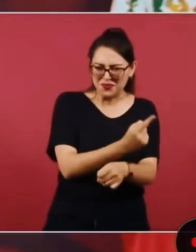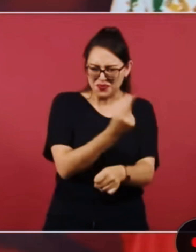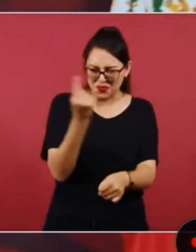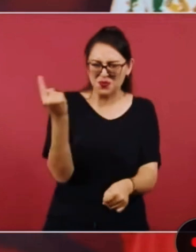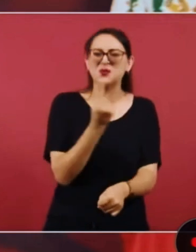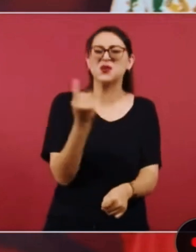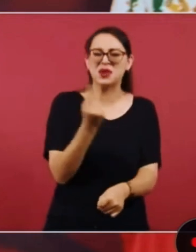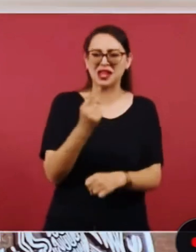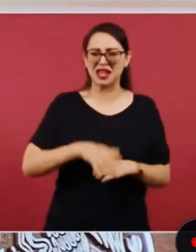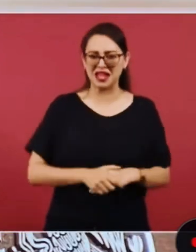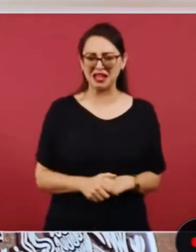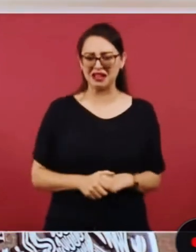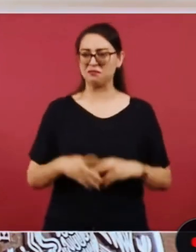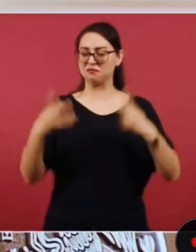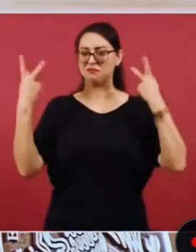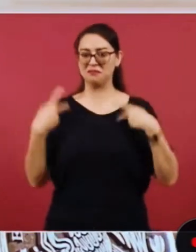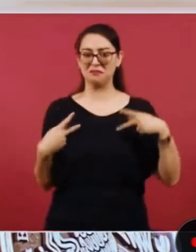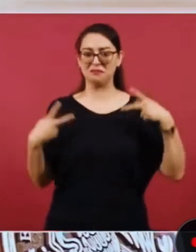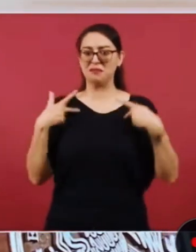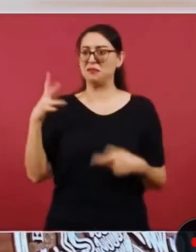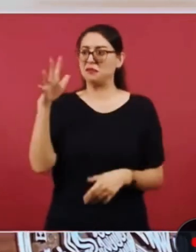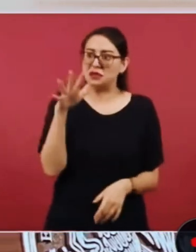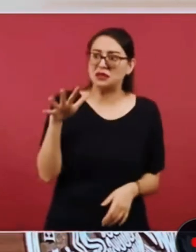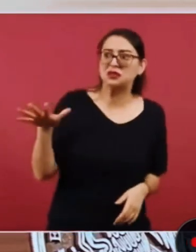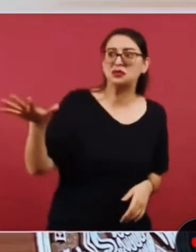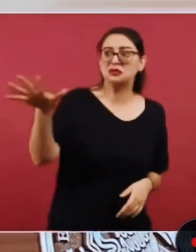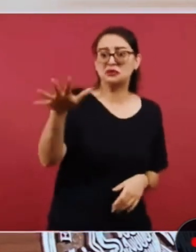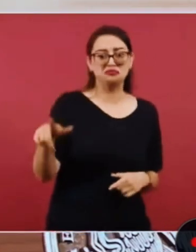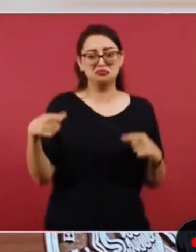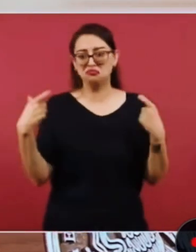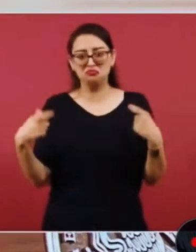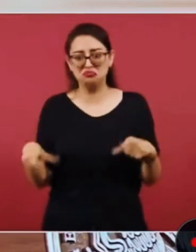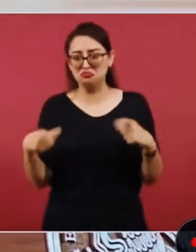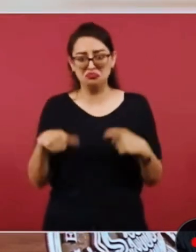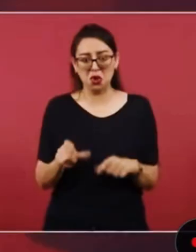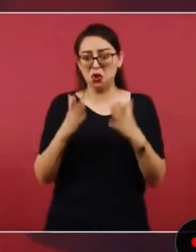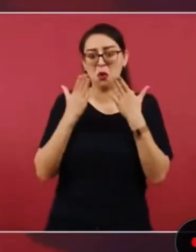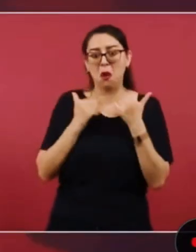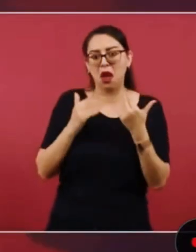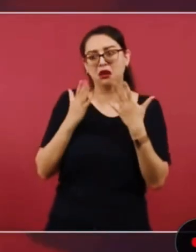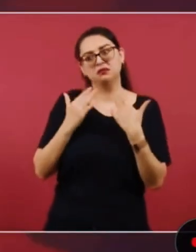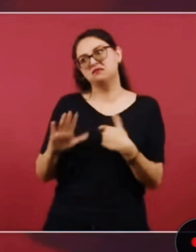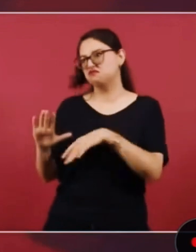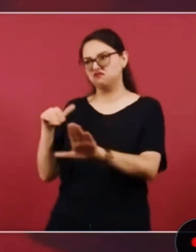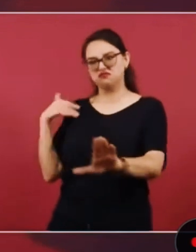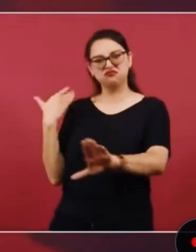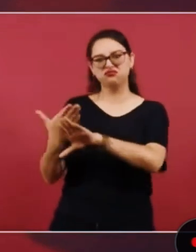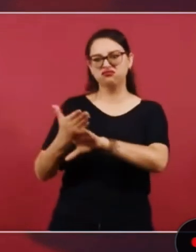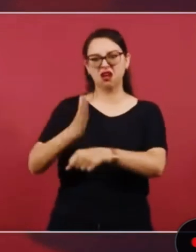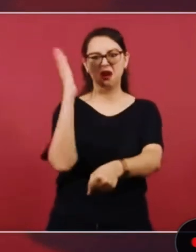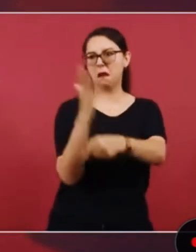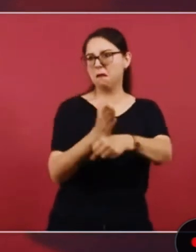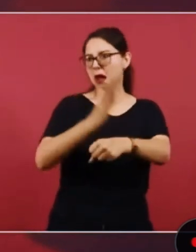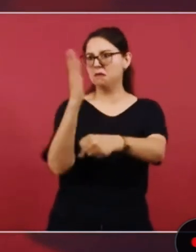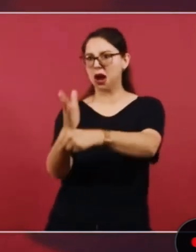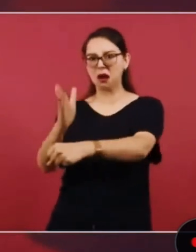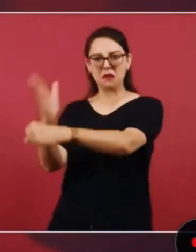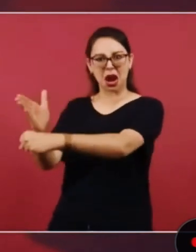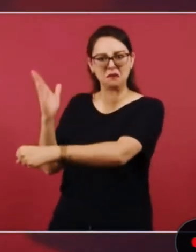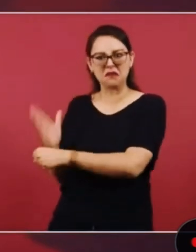porque un poder público va a estar al servicio de una minoría rapaz